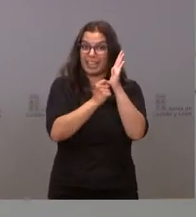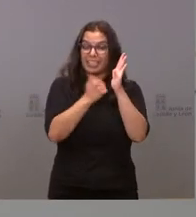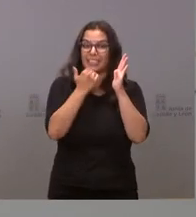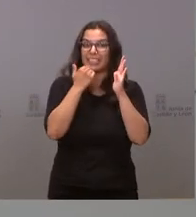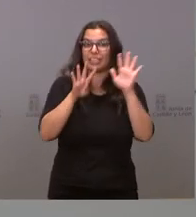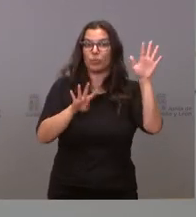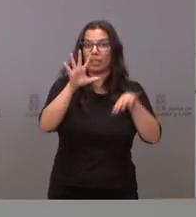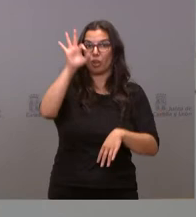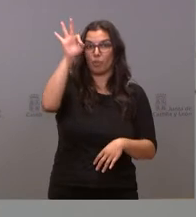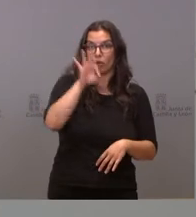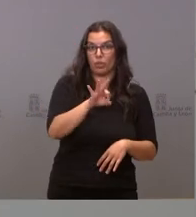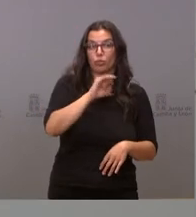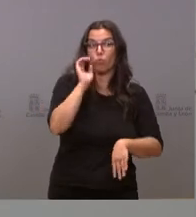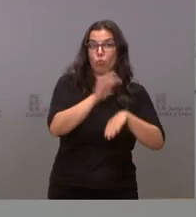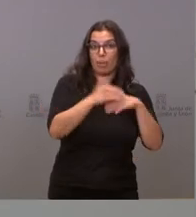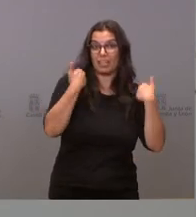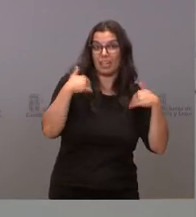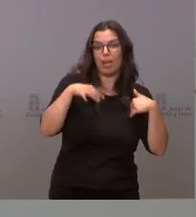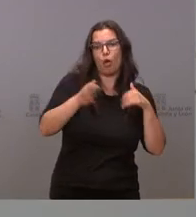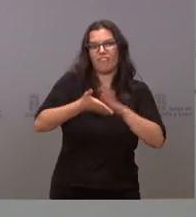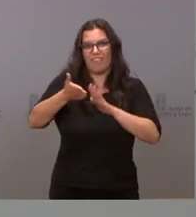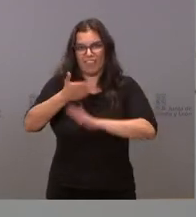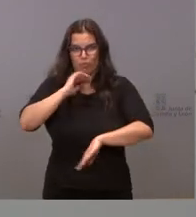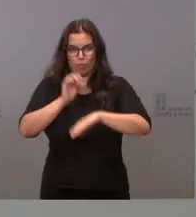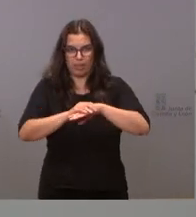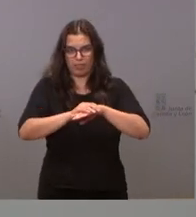están o cumplidas o en vías de cumplimiento.